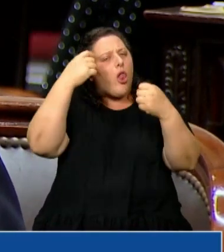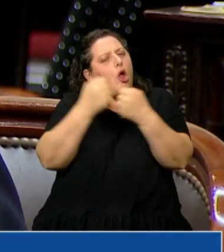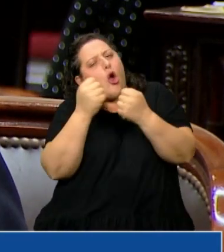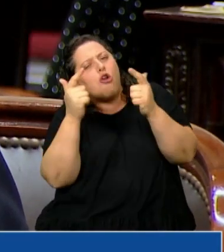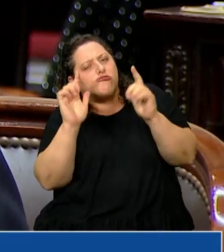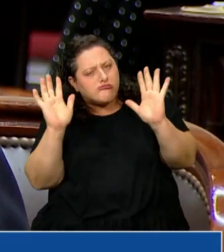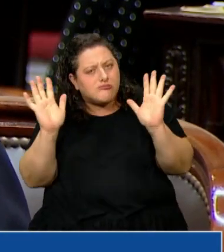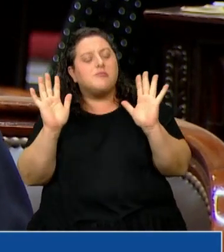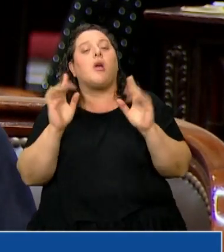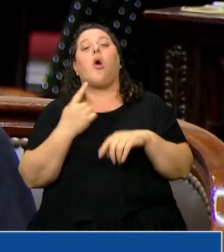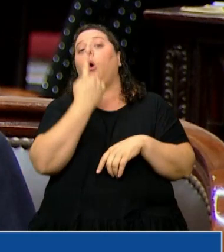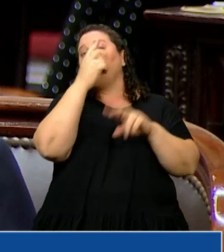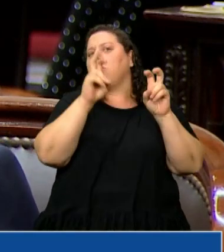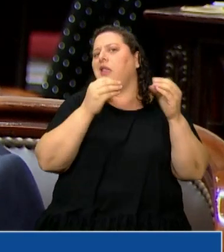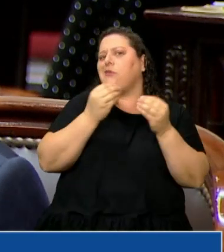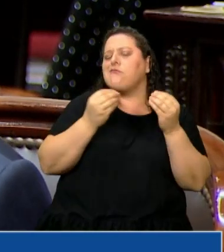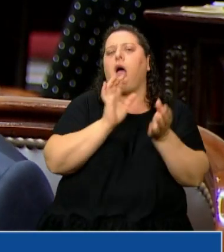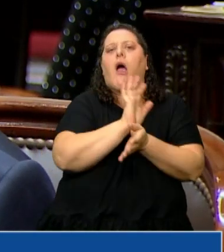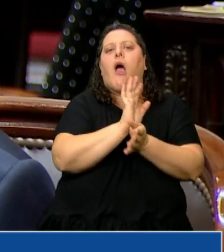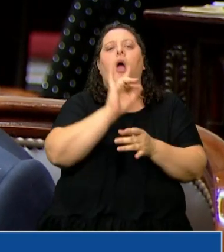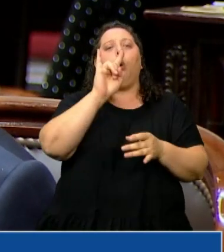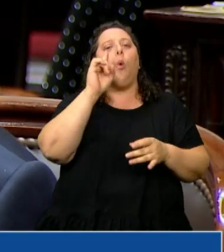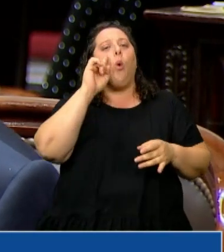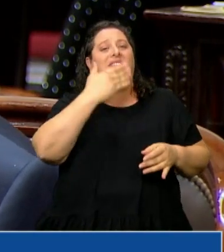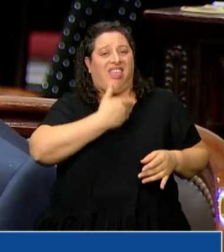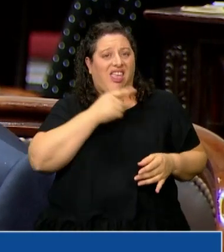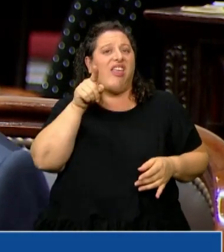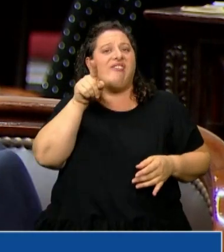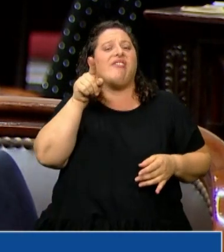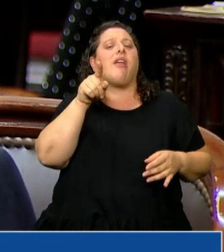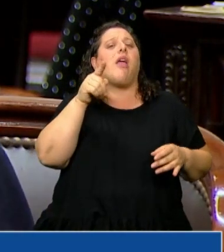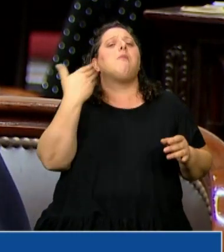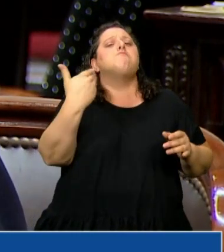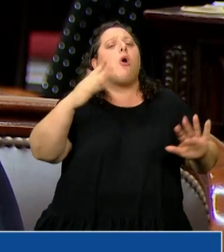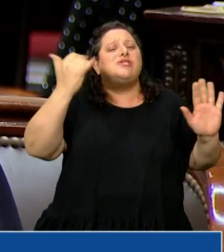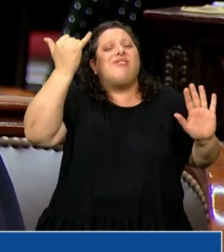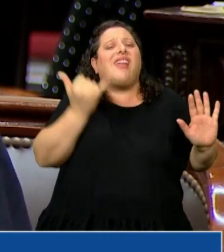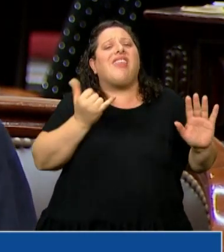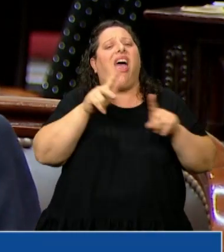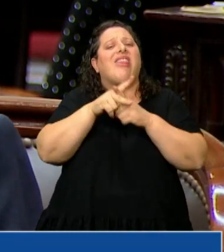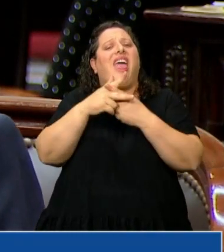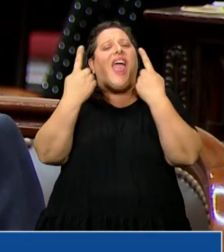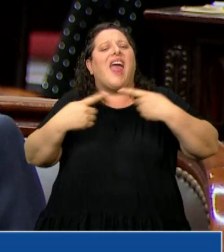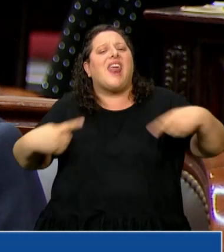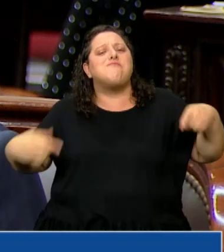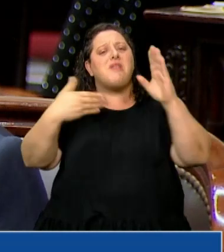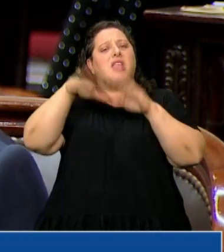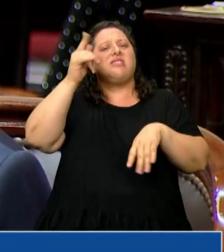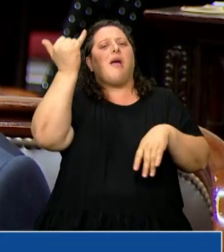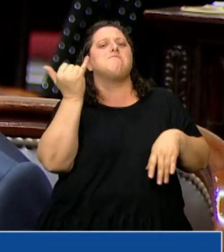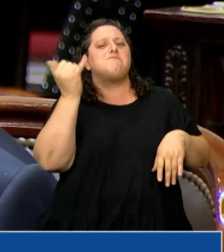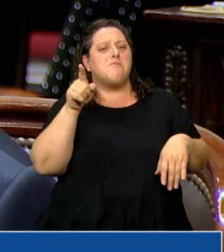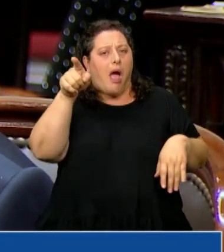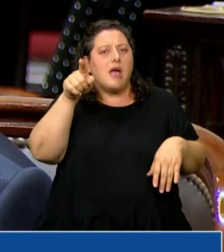con la posibilidad de que la UIF tenga mayores herramientas y esté